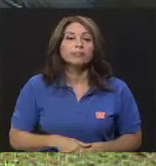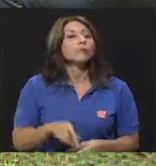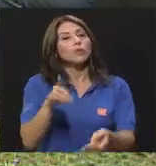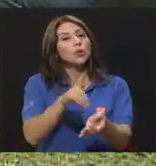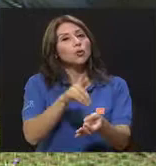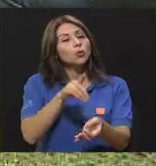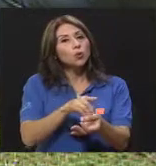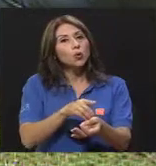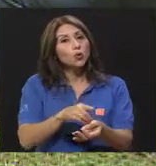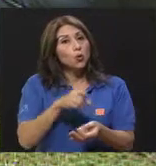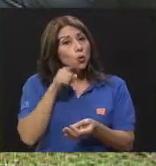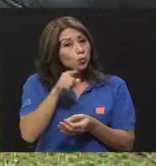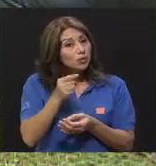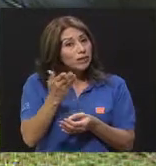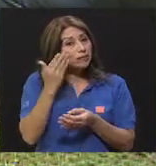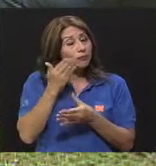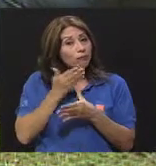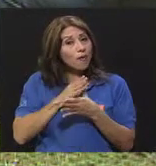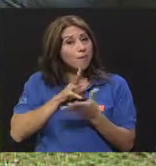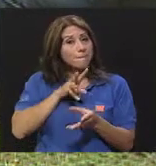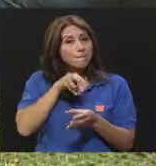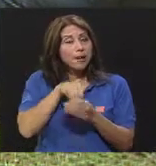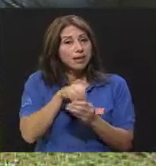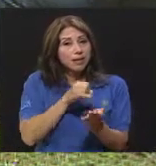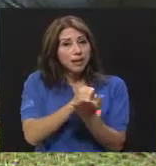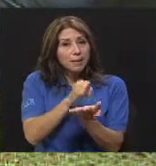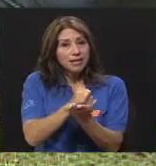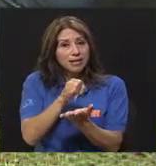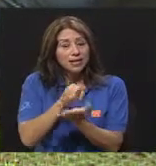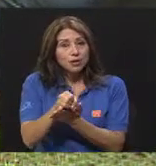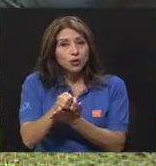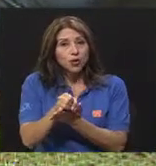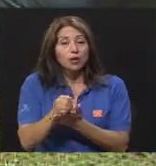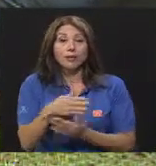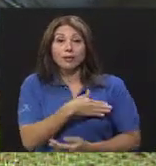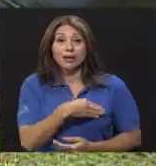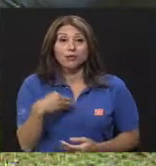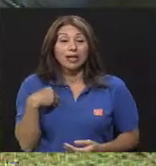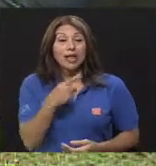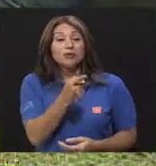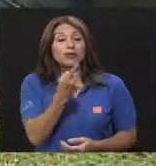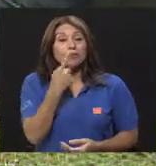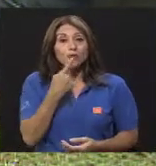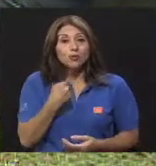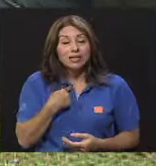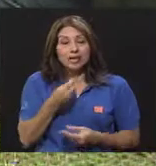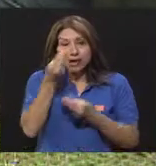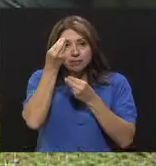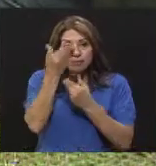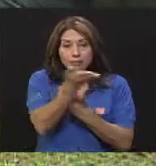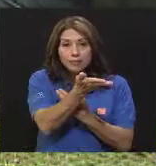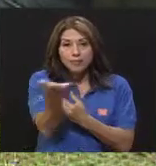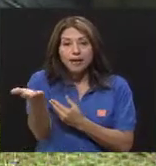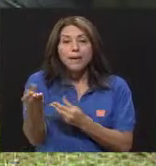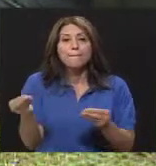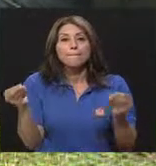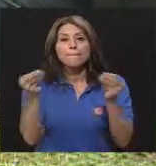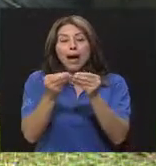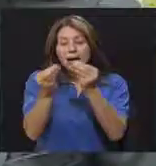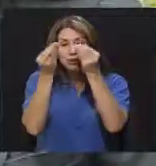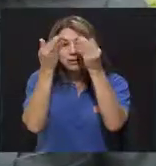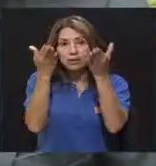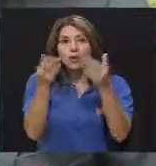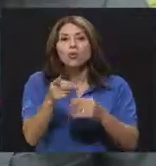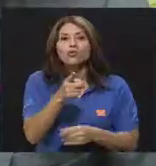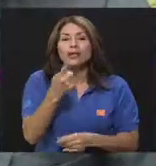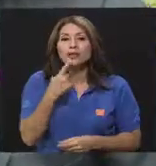Doctor, usted fue parte de esta investigación y me gustaría que tal vez nos pueda compartir a Pablo, mí y a todos nuestros amigos televidentes más de esos datos.